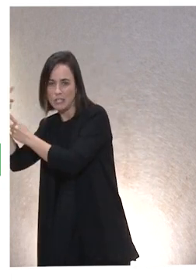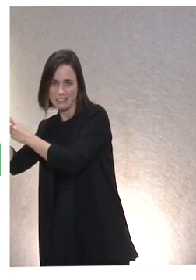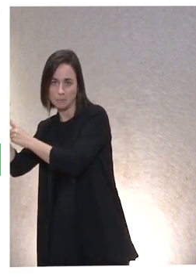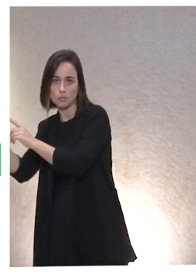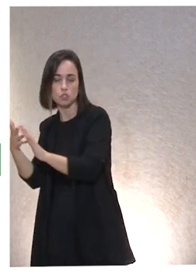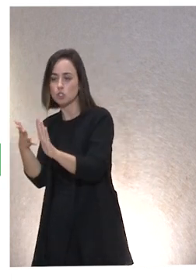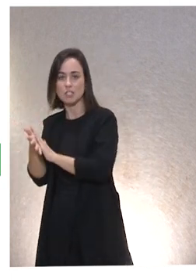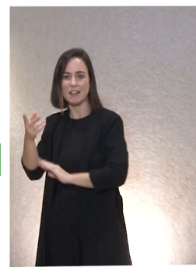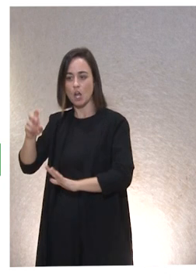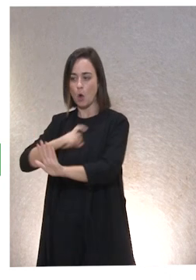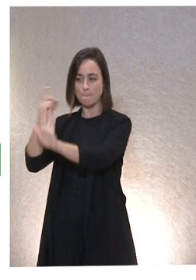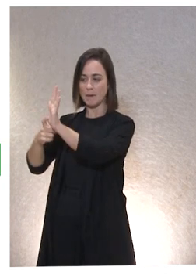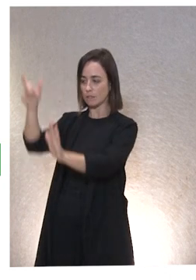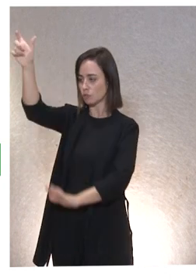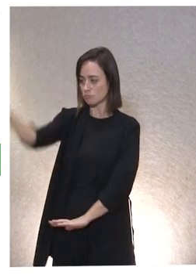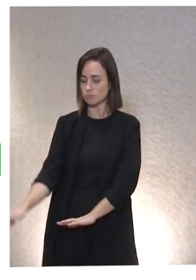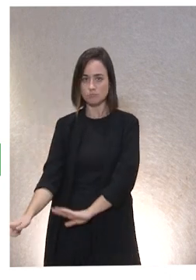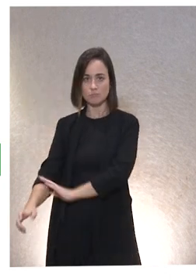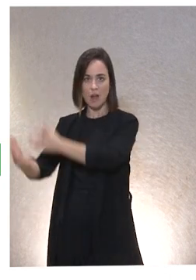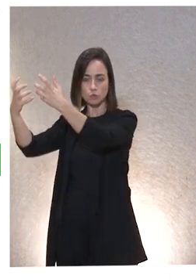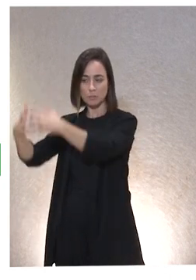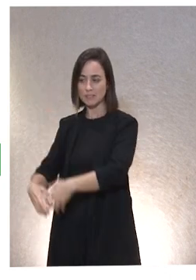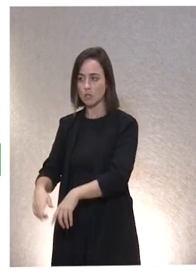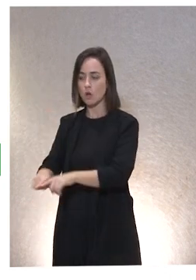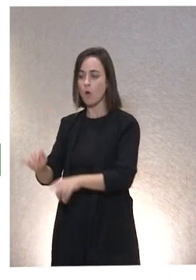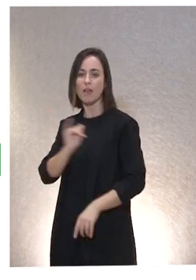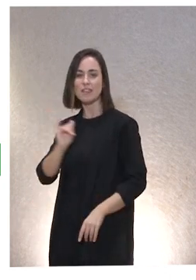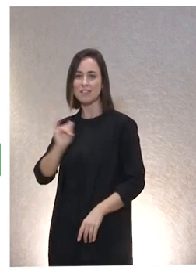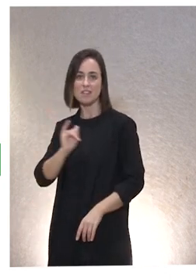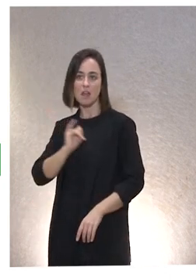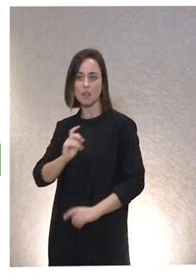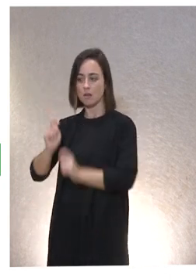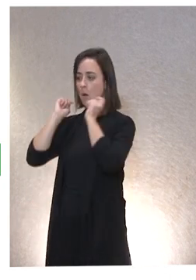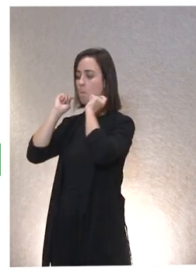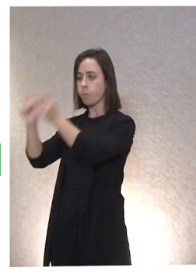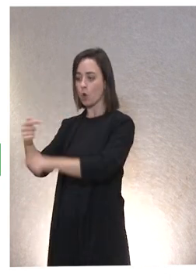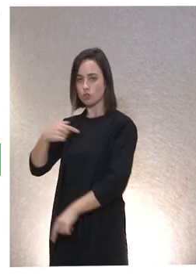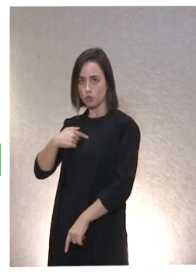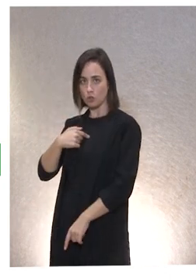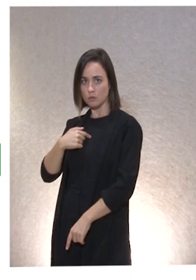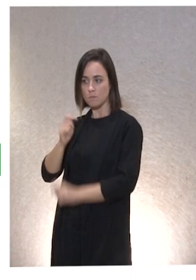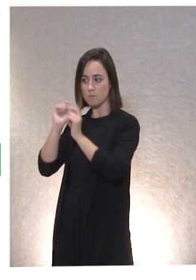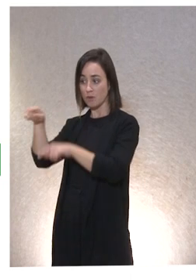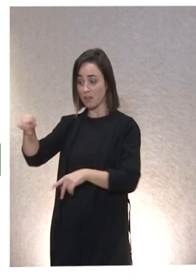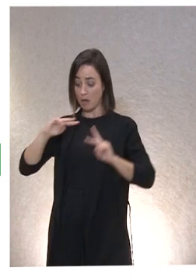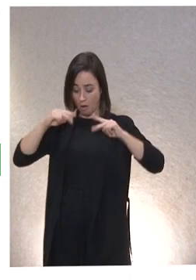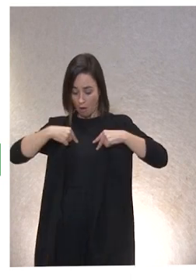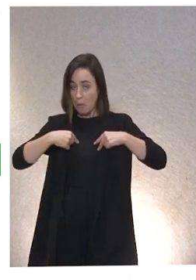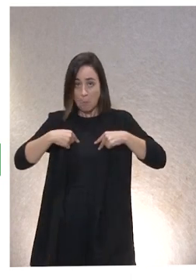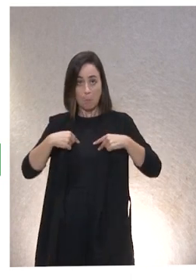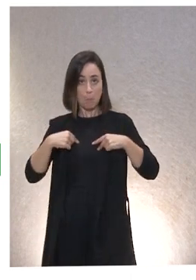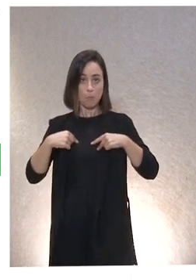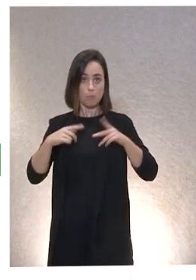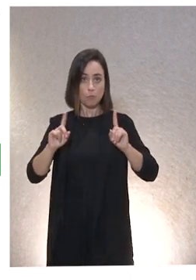afecta a la identidad de esa persona. Una identidad heteroasignada. Los otros se la asignamos, no se la asigna ella.